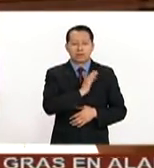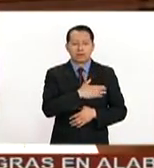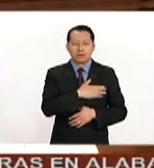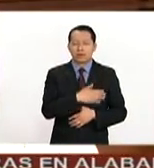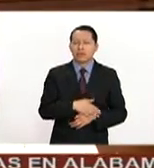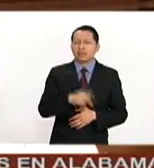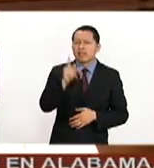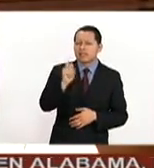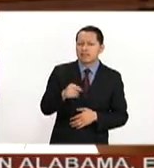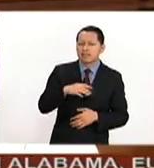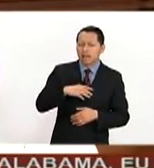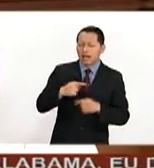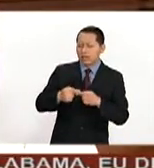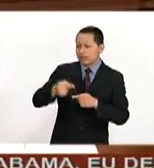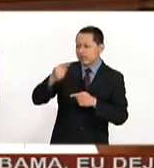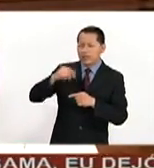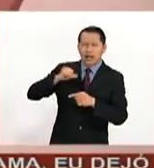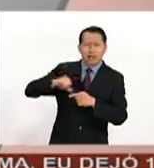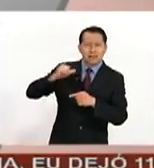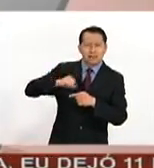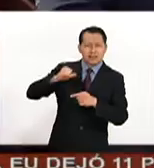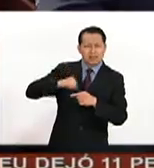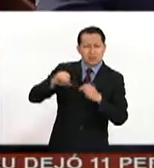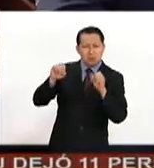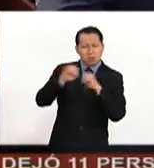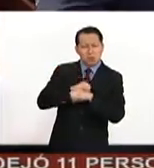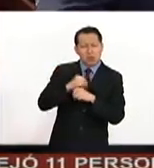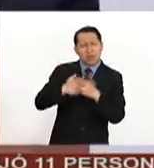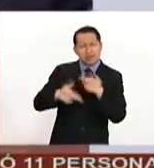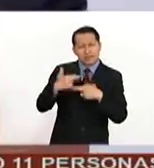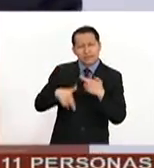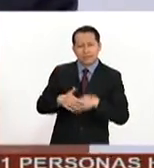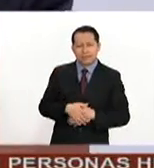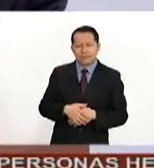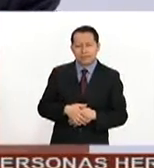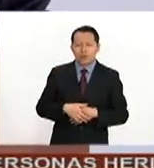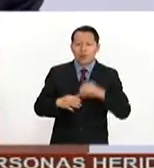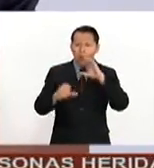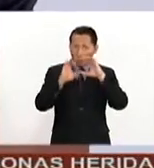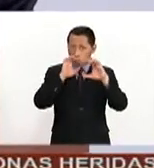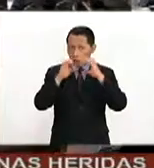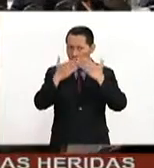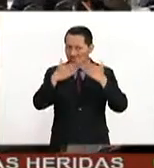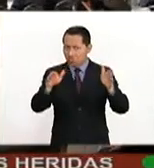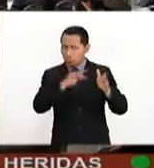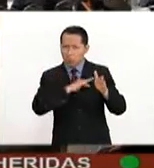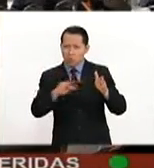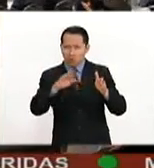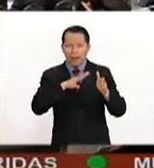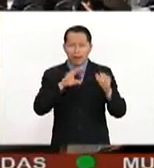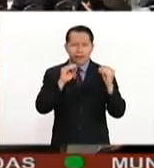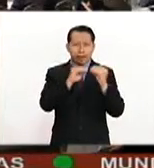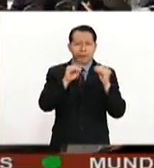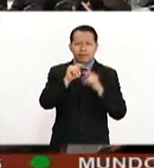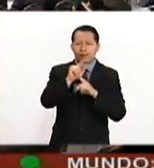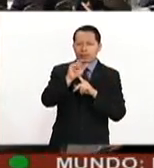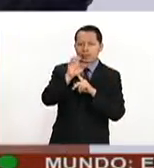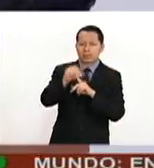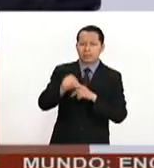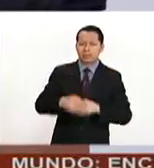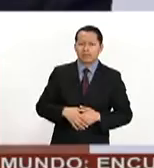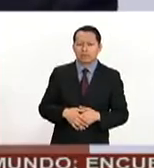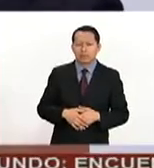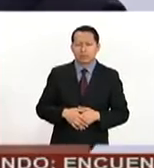regresando a las épocas más oscuras de nuestra historia. Las vías de comunicación están abiertas para renegociar el Tratado de Libre Comercio.